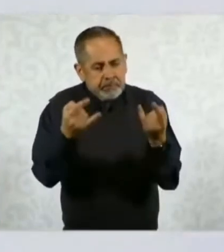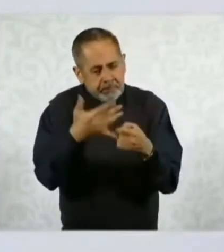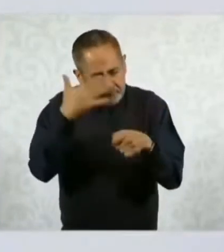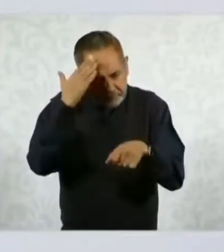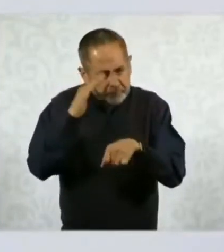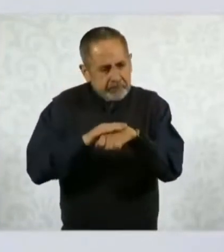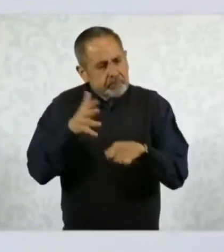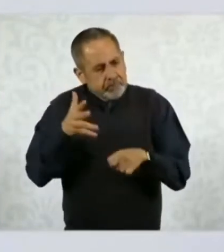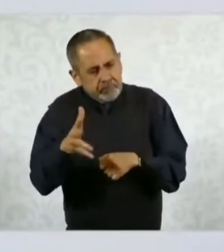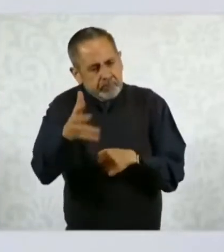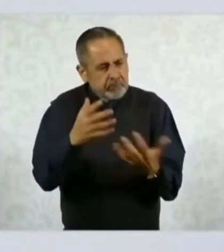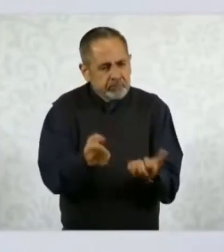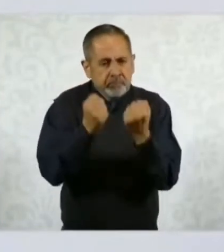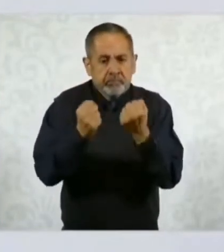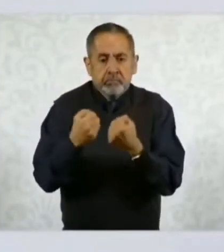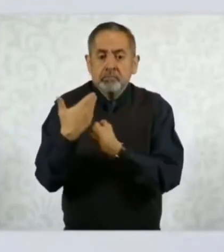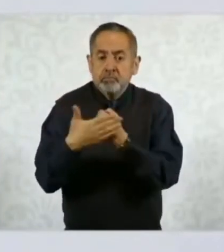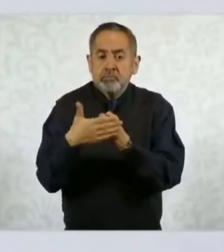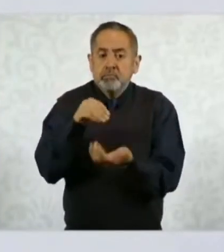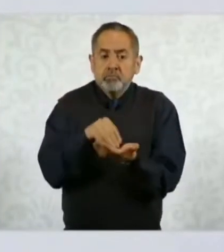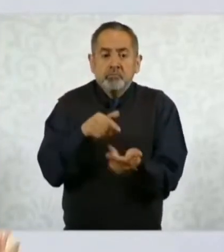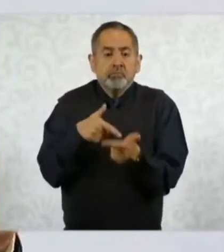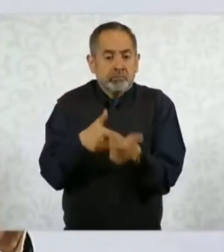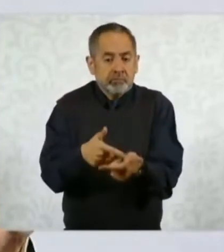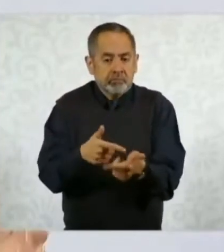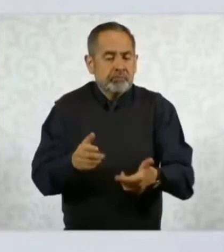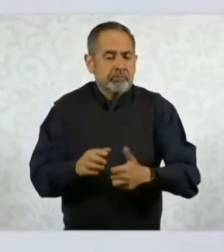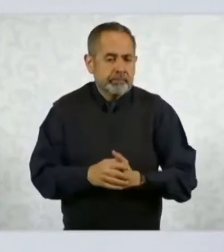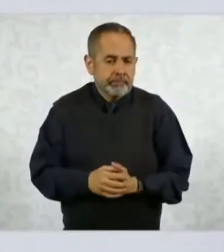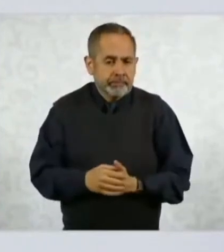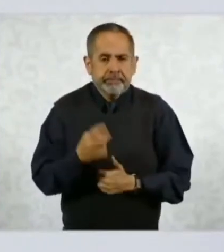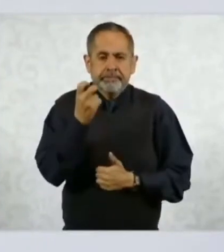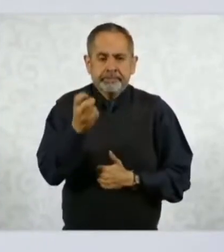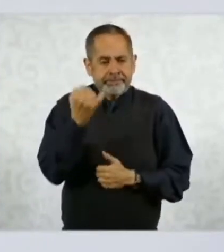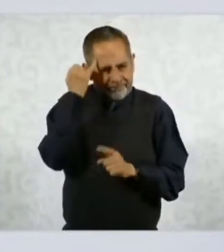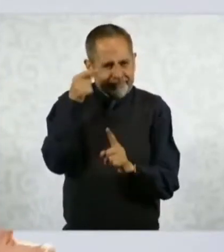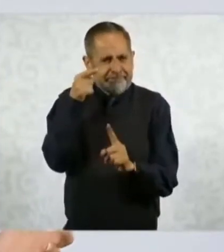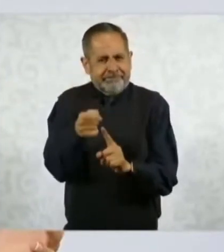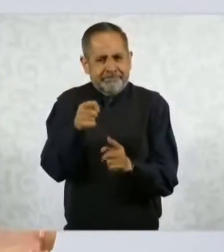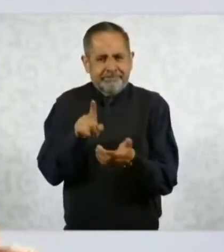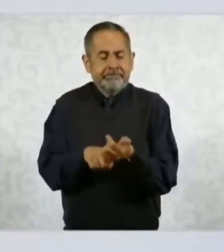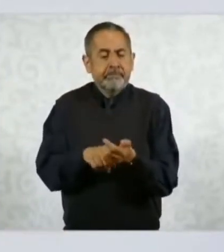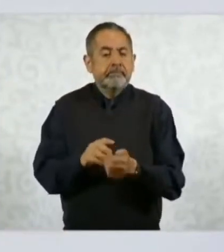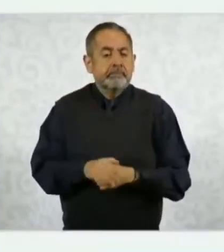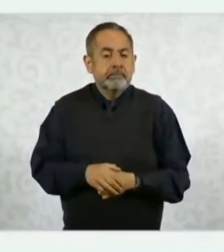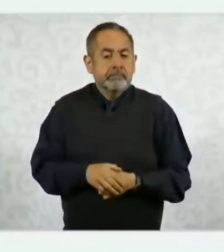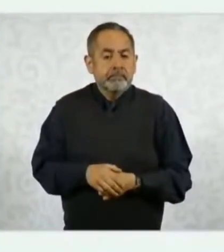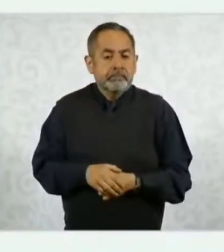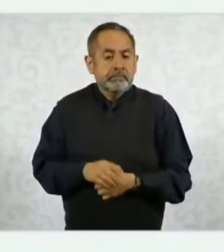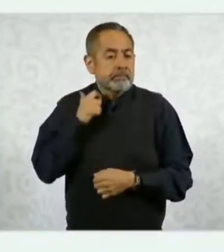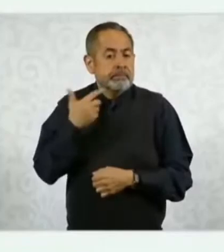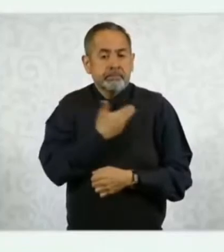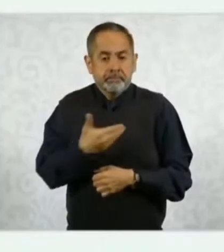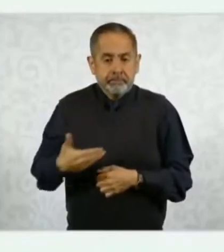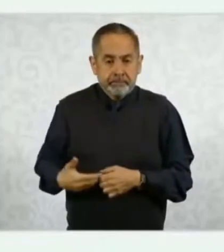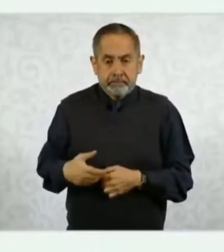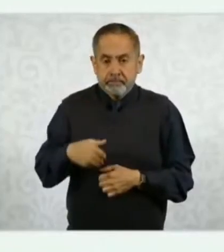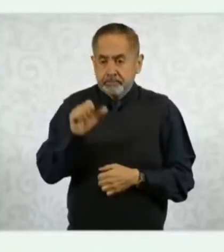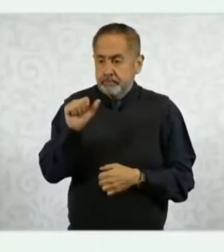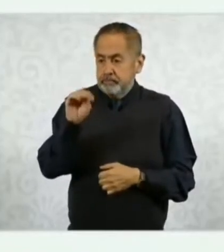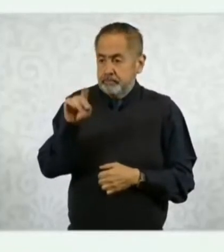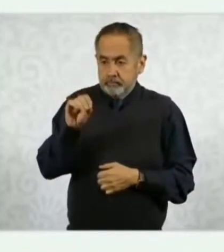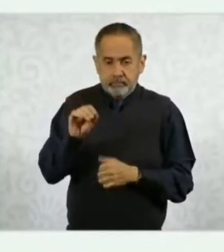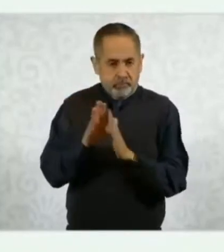nosotros es esencia de México. El presidente López Obrador en su libro Gracias habla